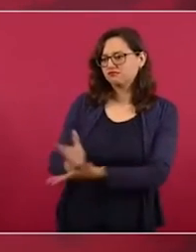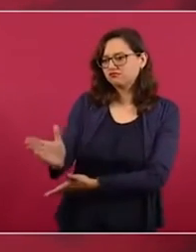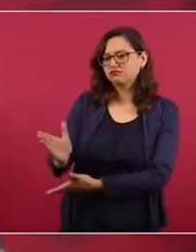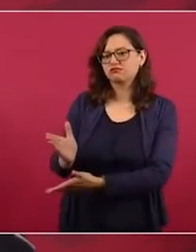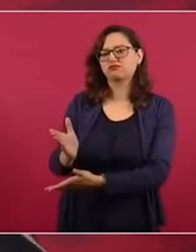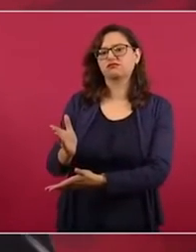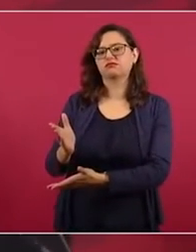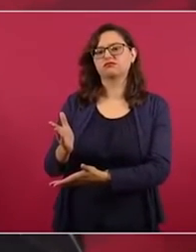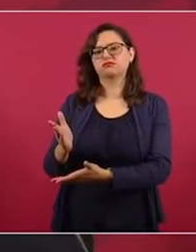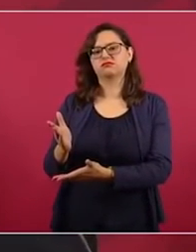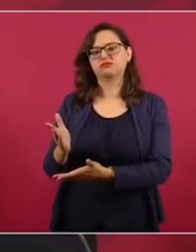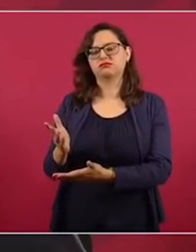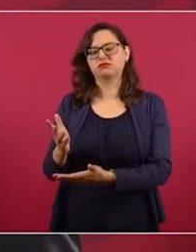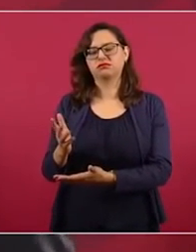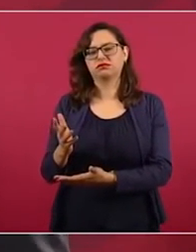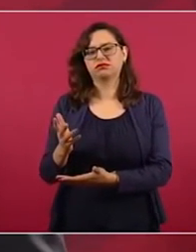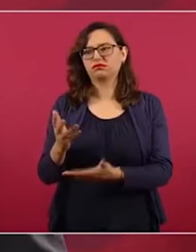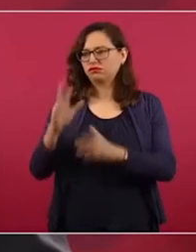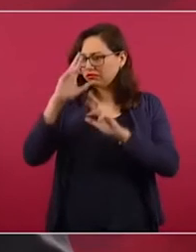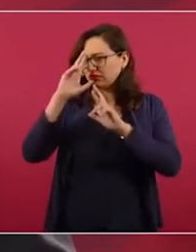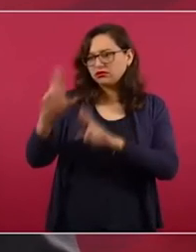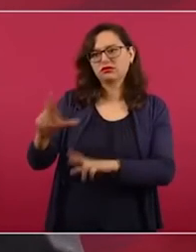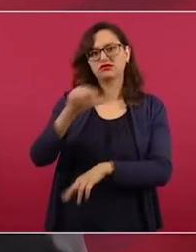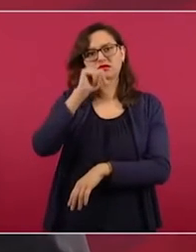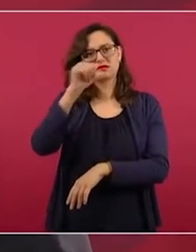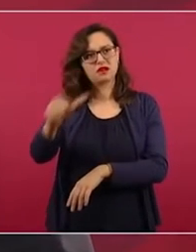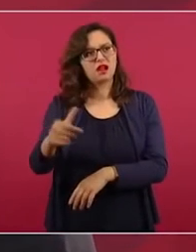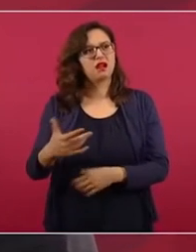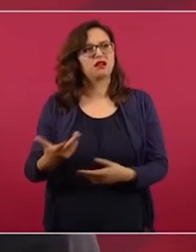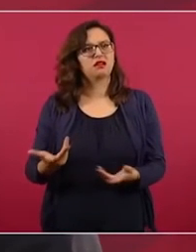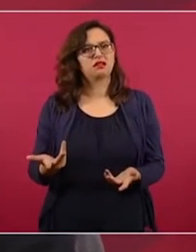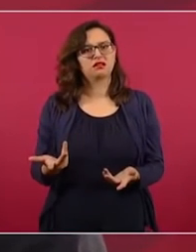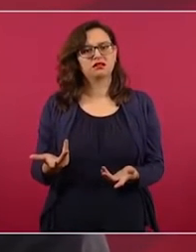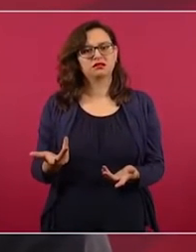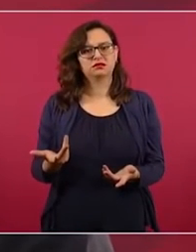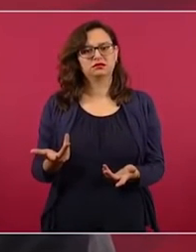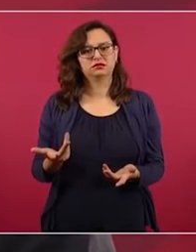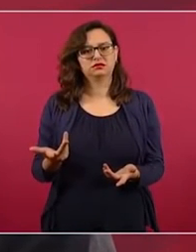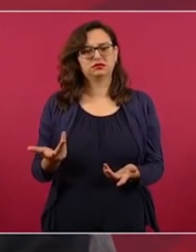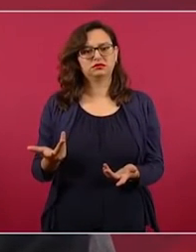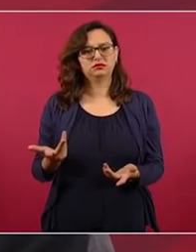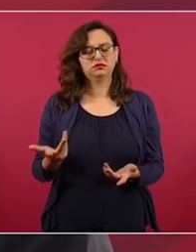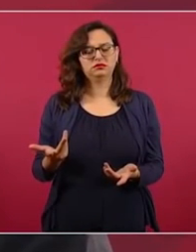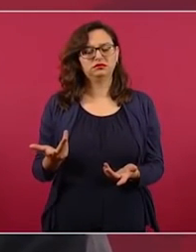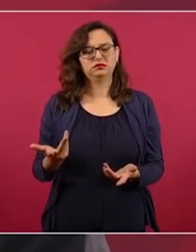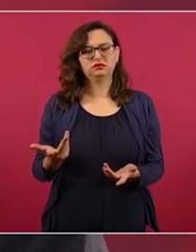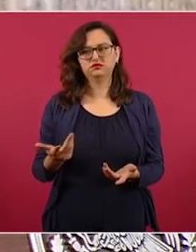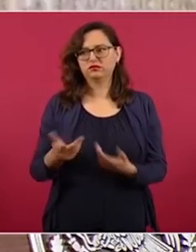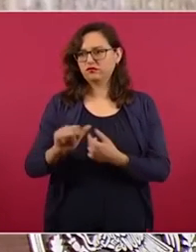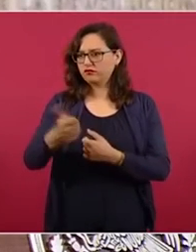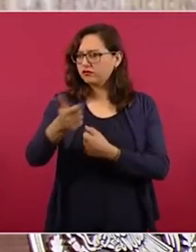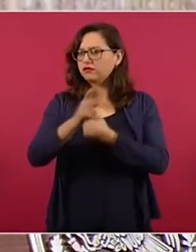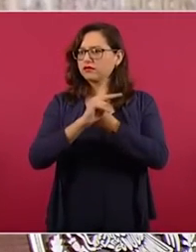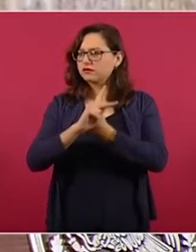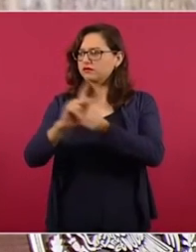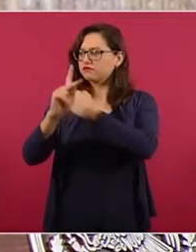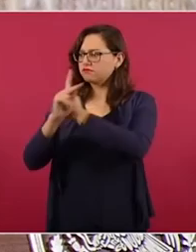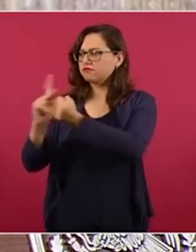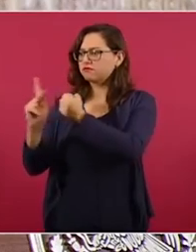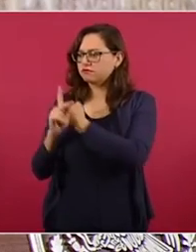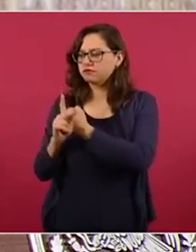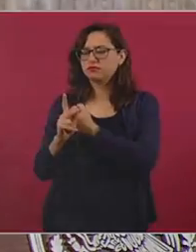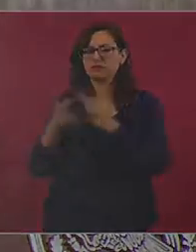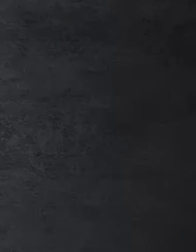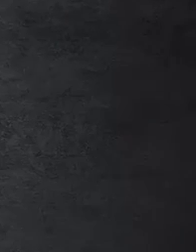falta de respeto a las naciones y a sus